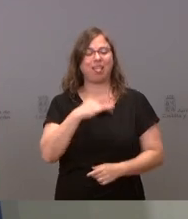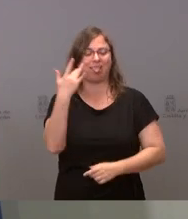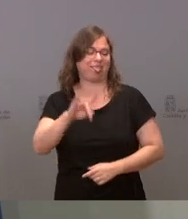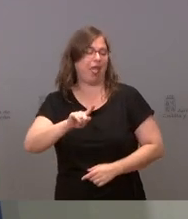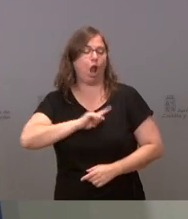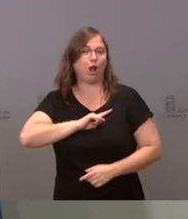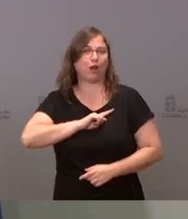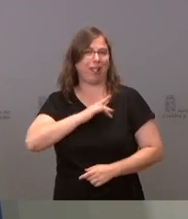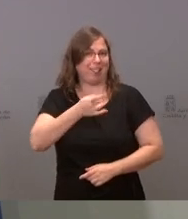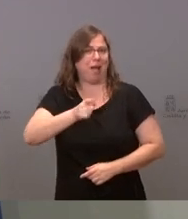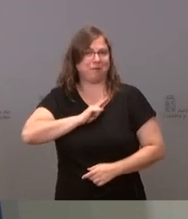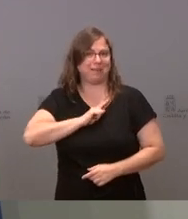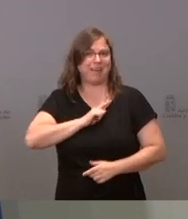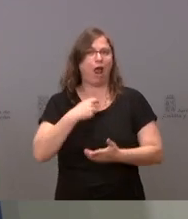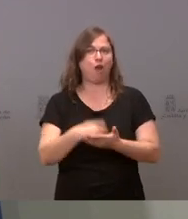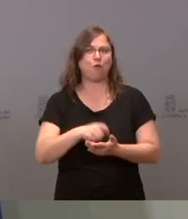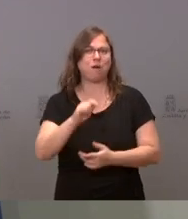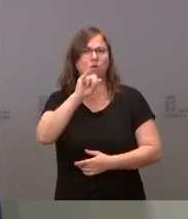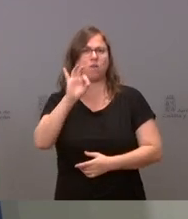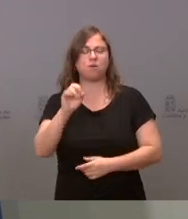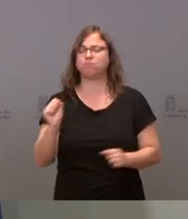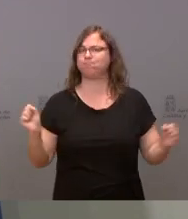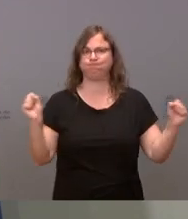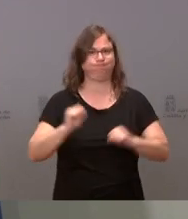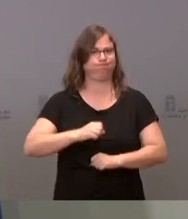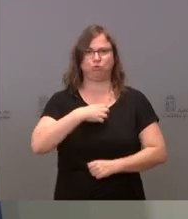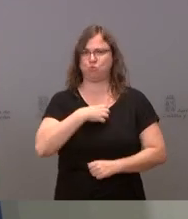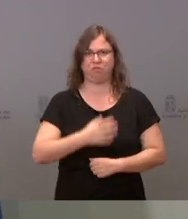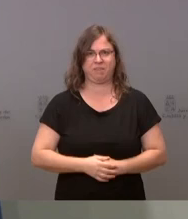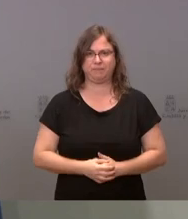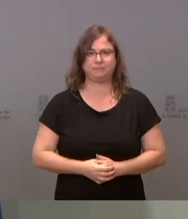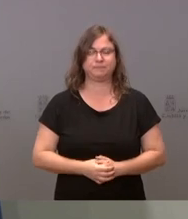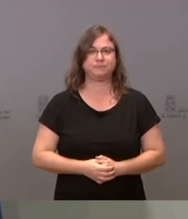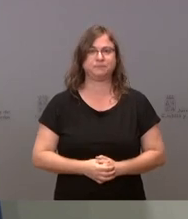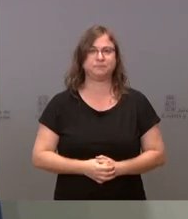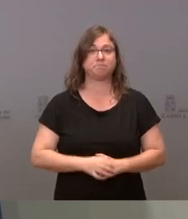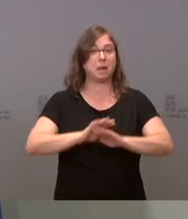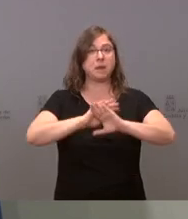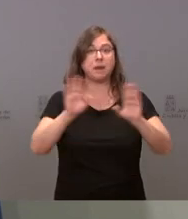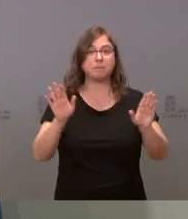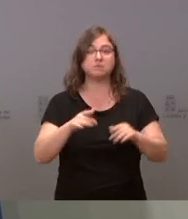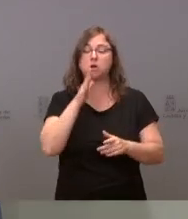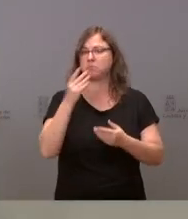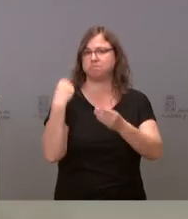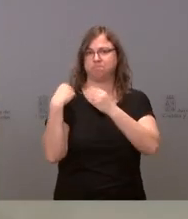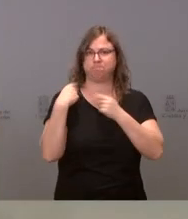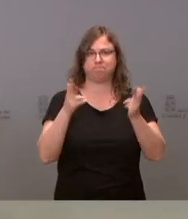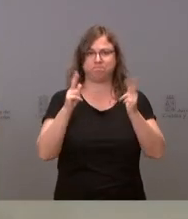del cumplimiento de las sentencias. Nada más, estamos a su disposición.